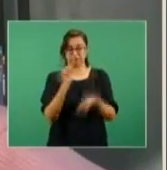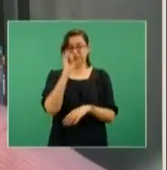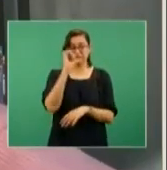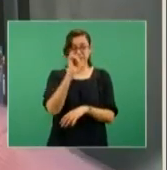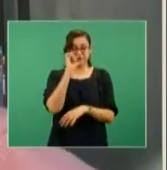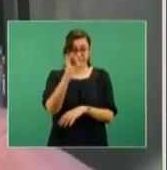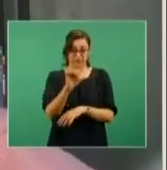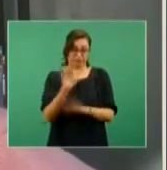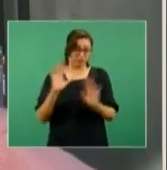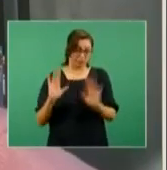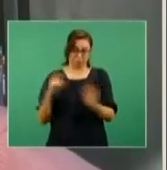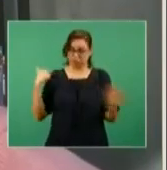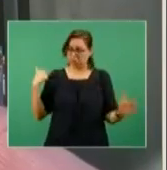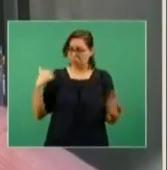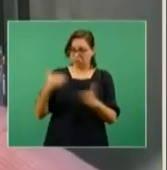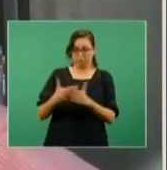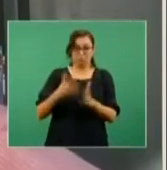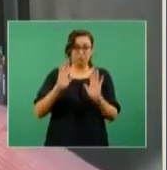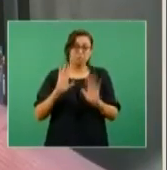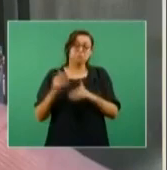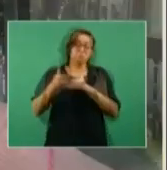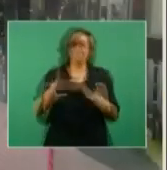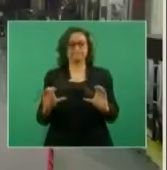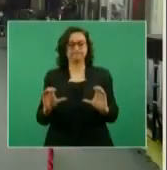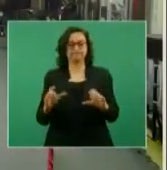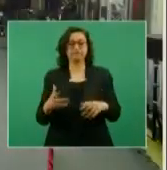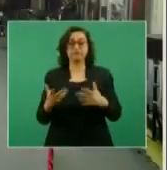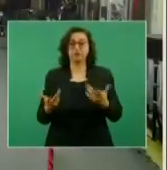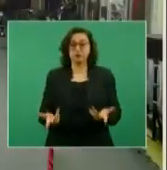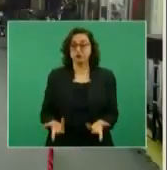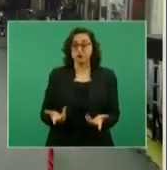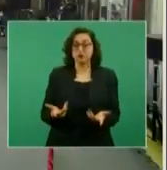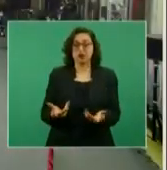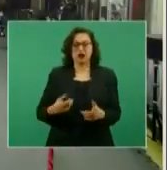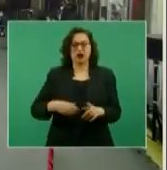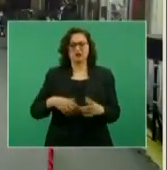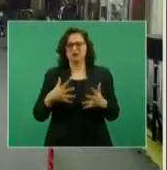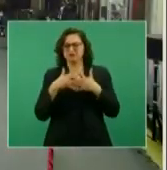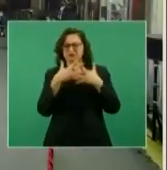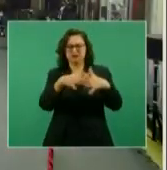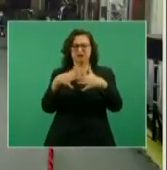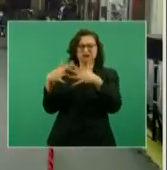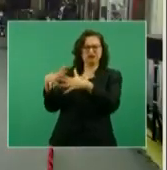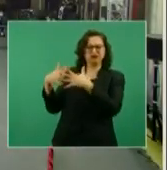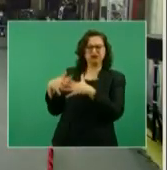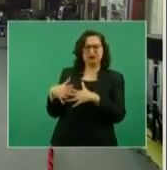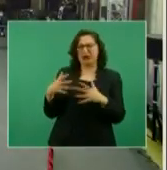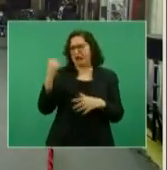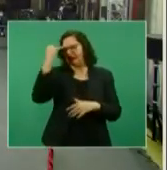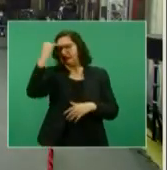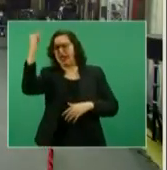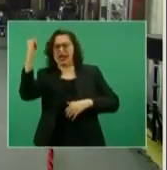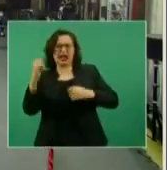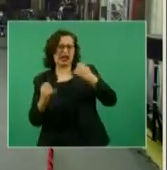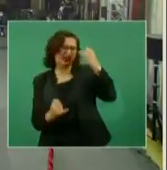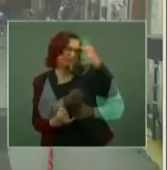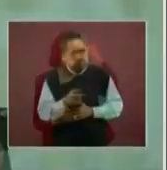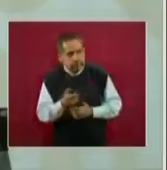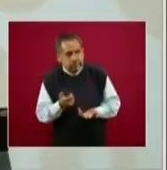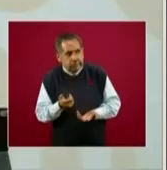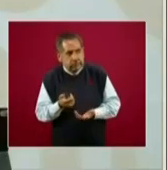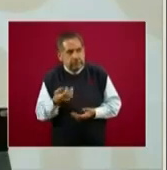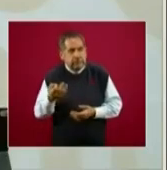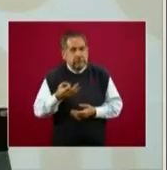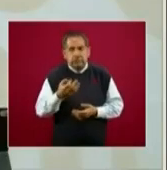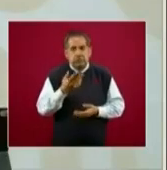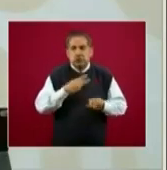¿de qué me habla? Claro, Gatell no tuvo tiempo de responderle a la reportera que lo cuestionó sobre la efectividad de la vacuna CanSino, pero sí tuvo tiempo para contestar